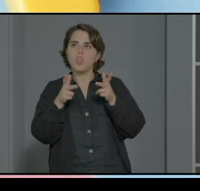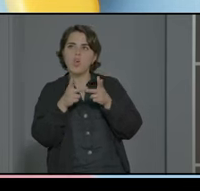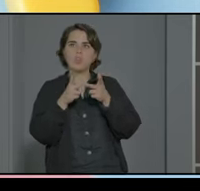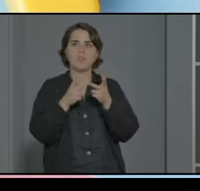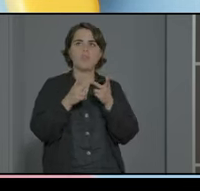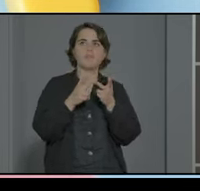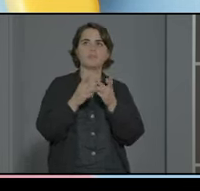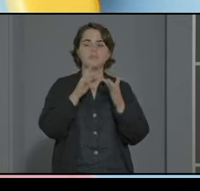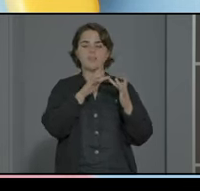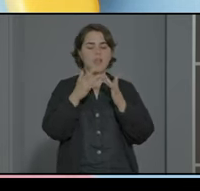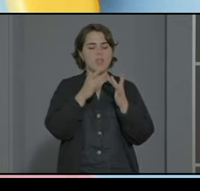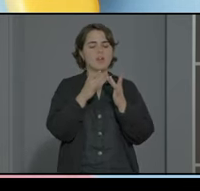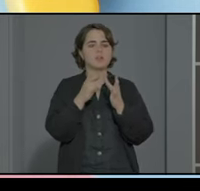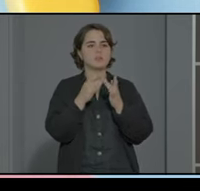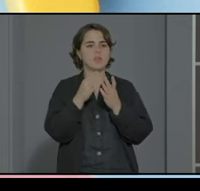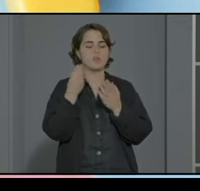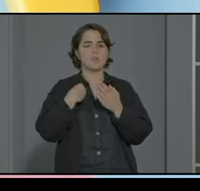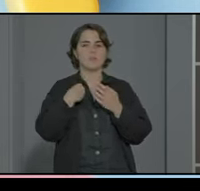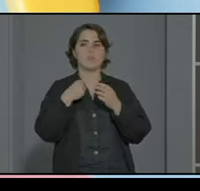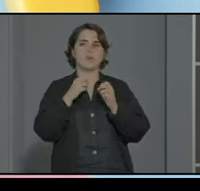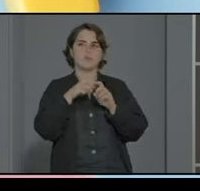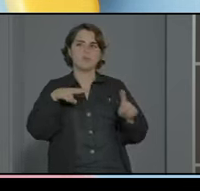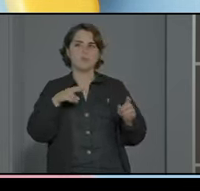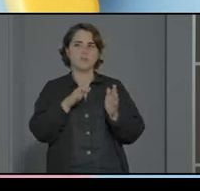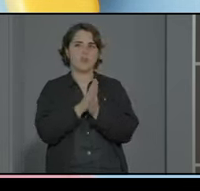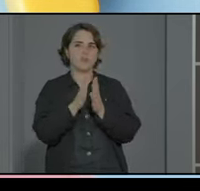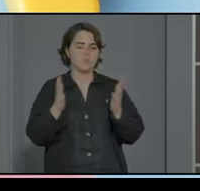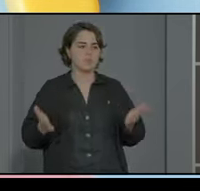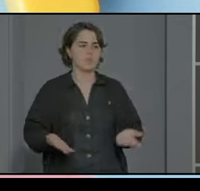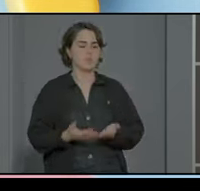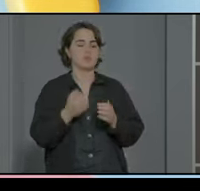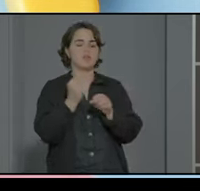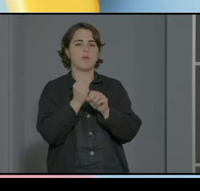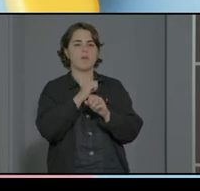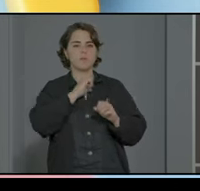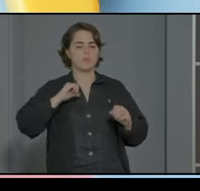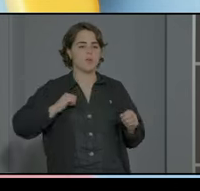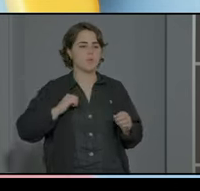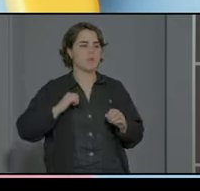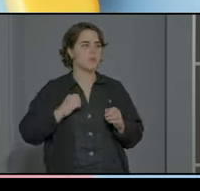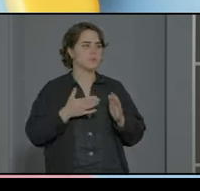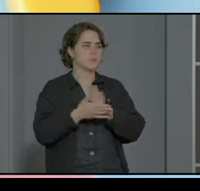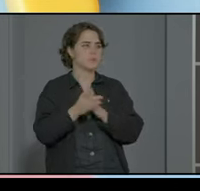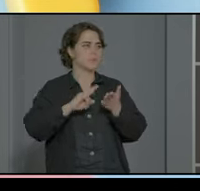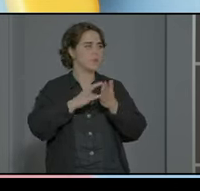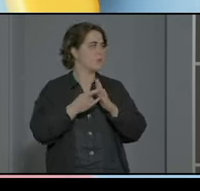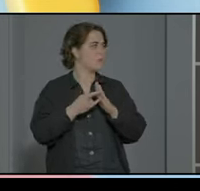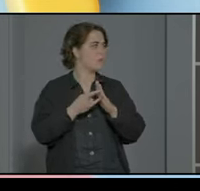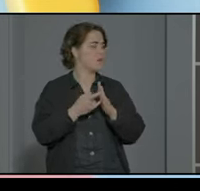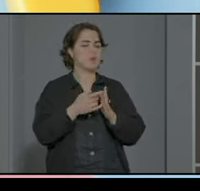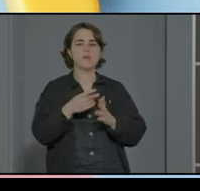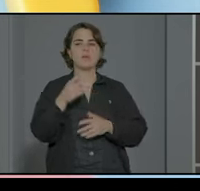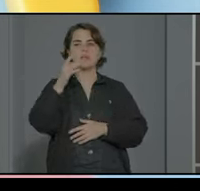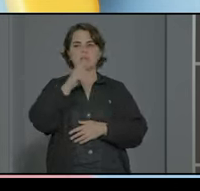en este caso dentro del aula T hablamos ¿de acuerdo? actividades como de trabajando autonomía nos basamos en metodología TEACH para